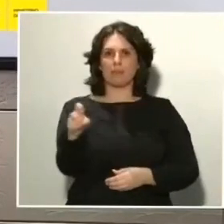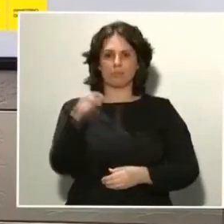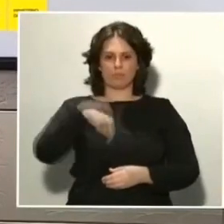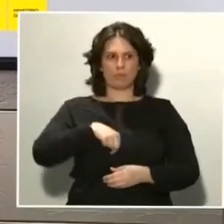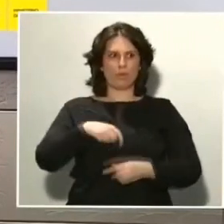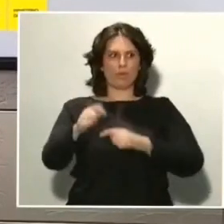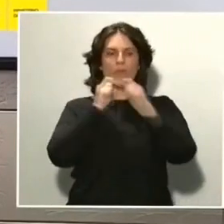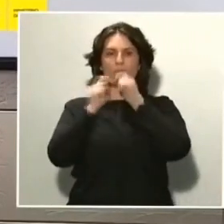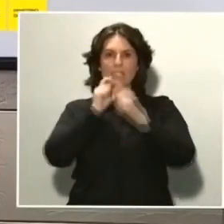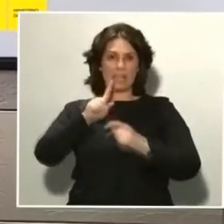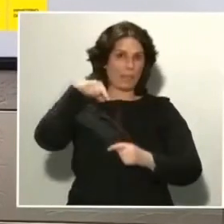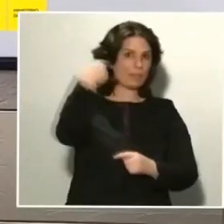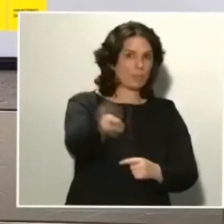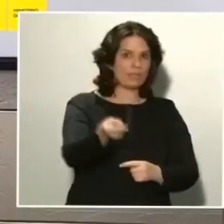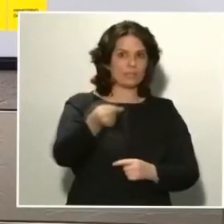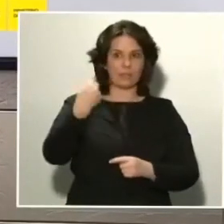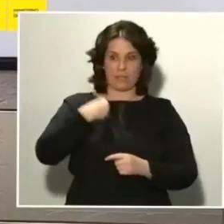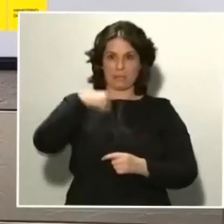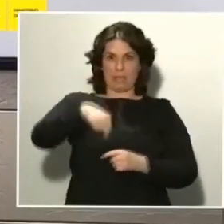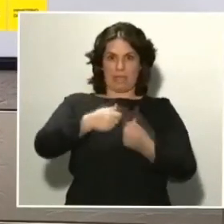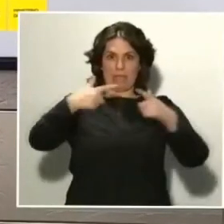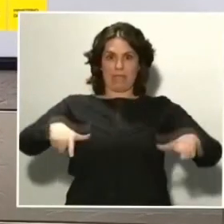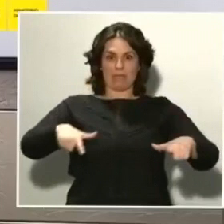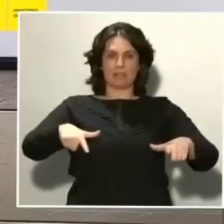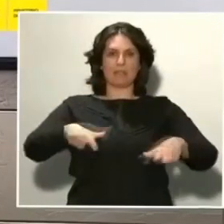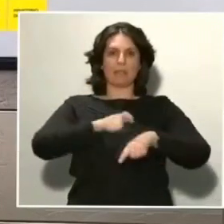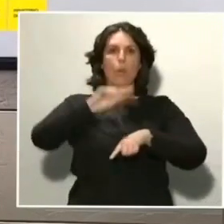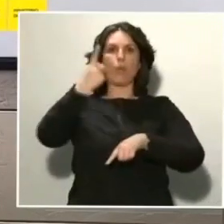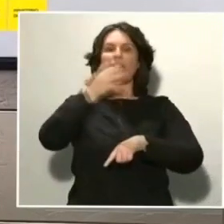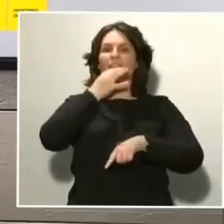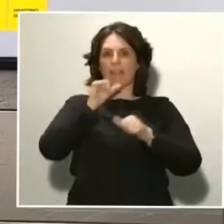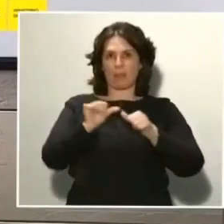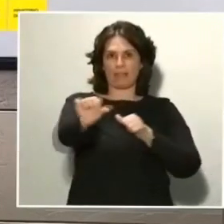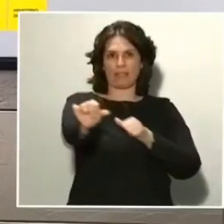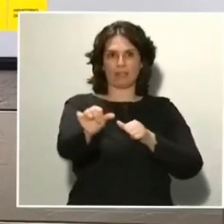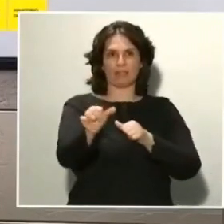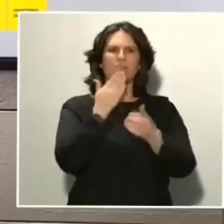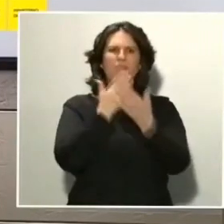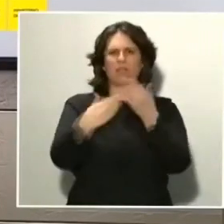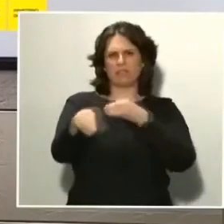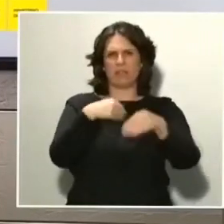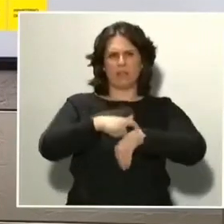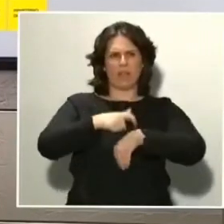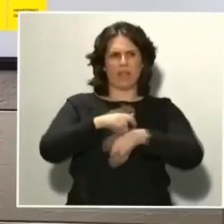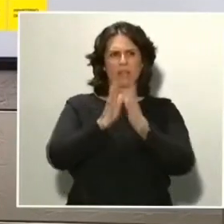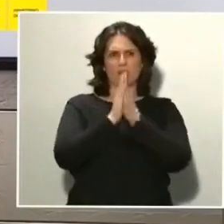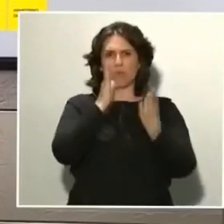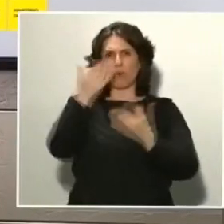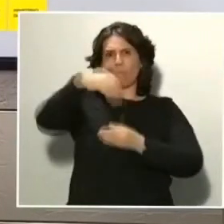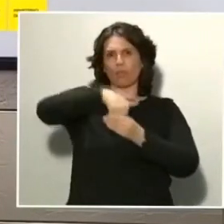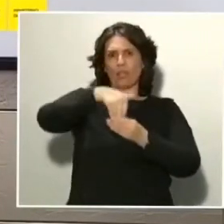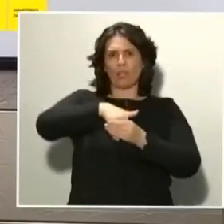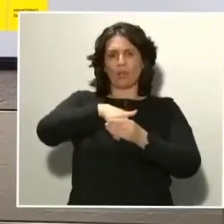Policía y la Guardia Civil, José Ángel González y Laurentino Ceña, han subrayado la normalidad generalizada también han indicado que